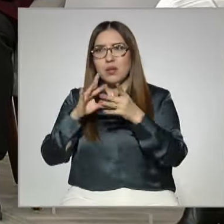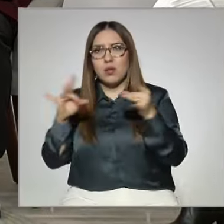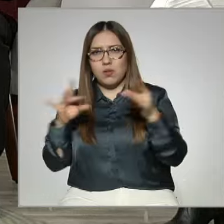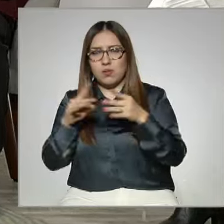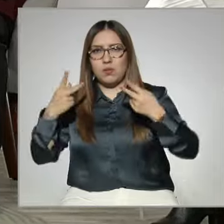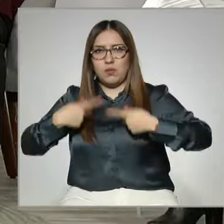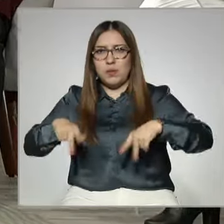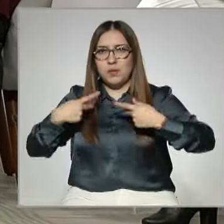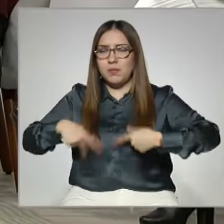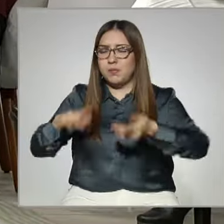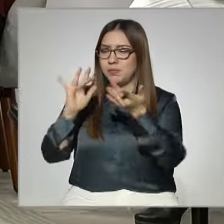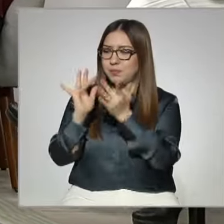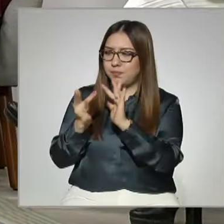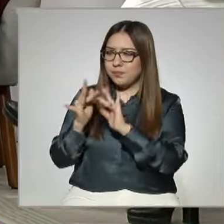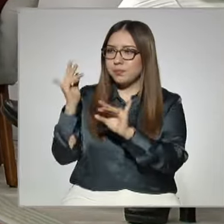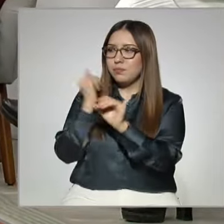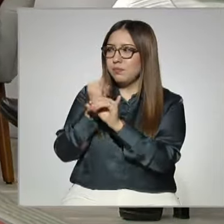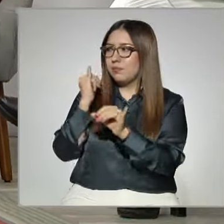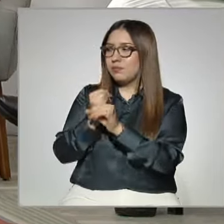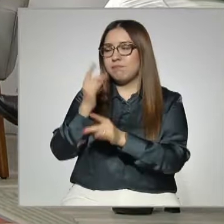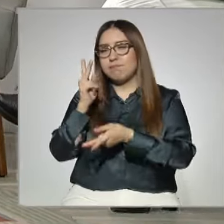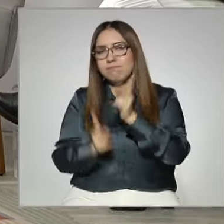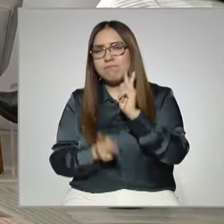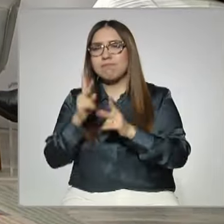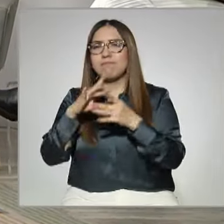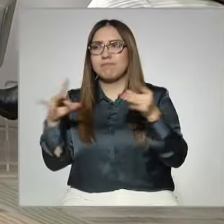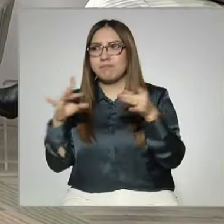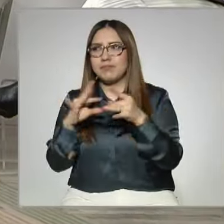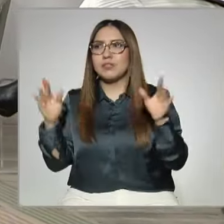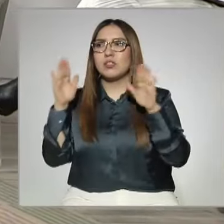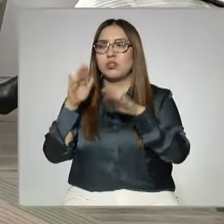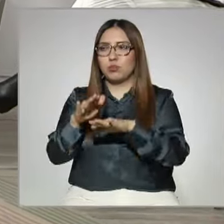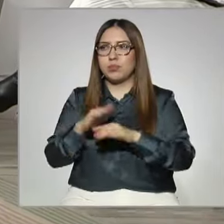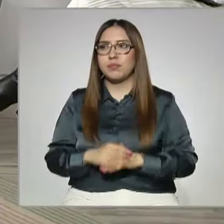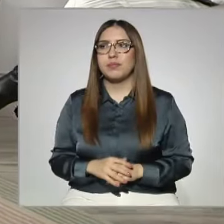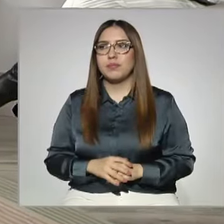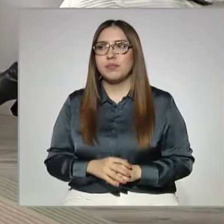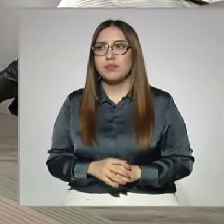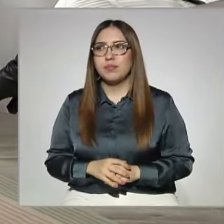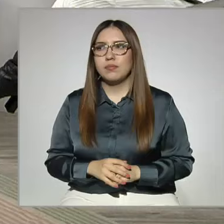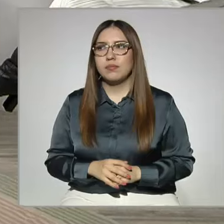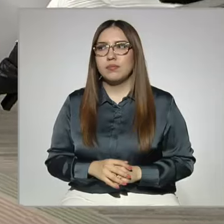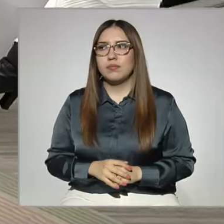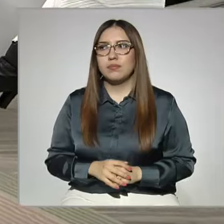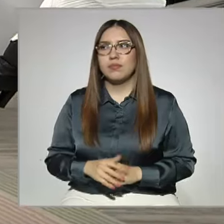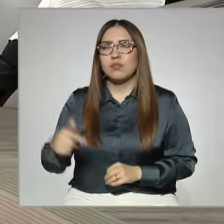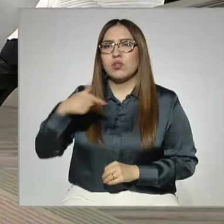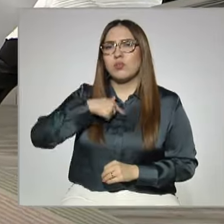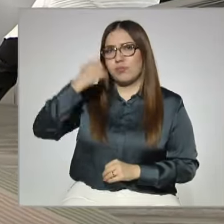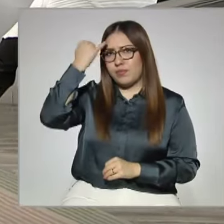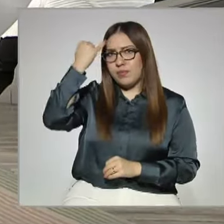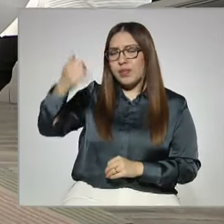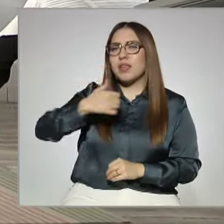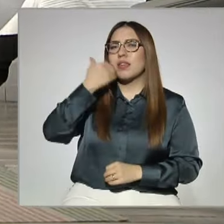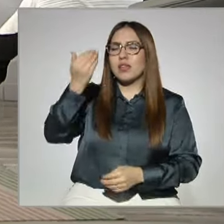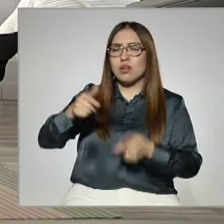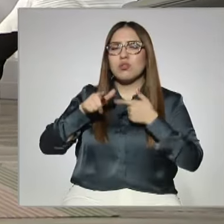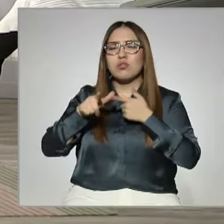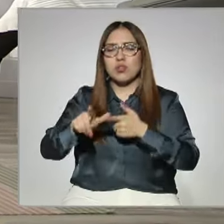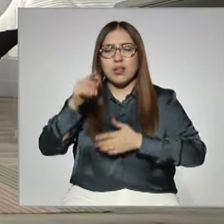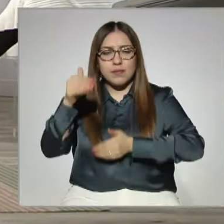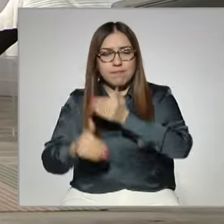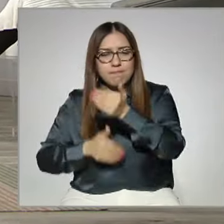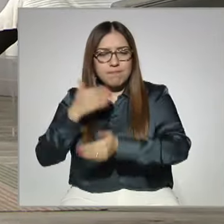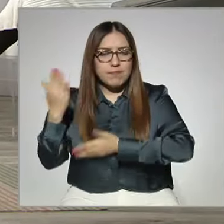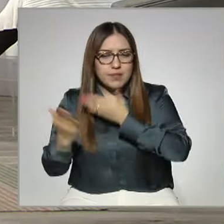redes sociales la importancia que tiene el no abandonar nuestra idea de continuar nuestra preparación. Nos gustaría,